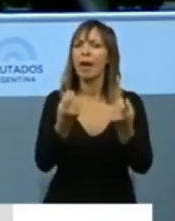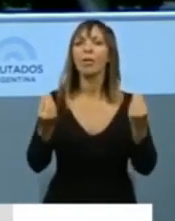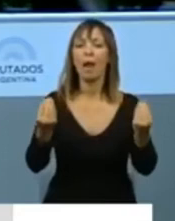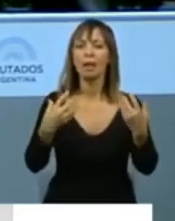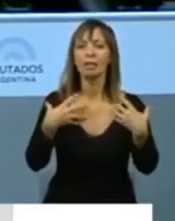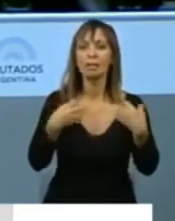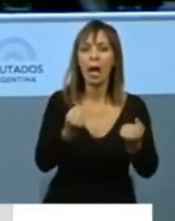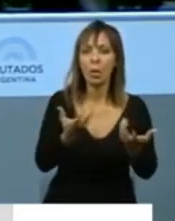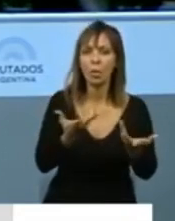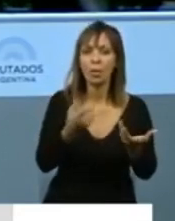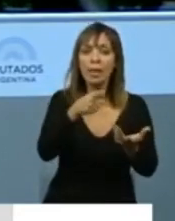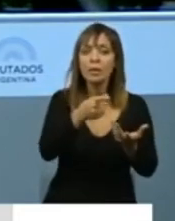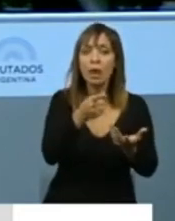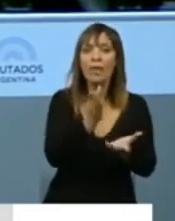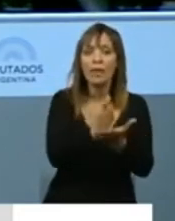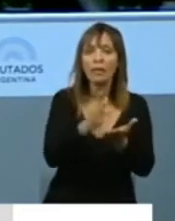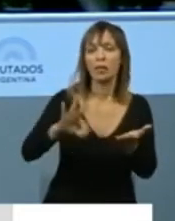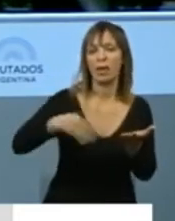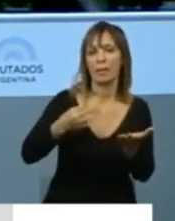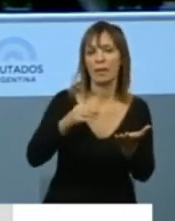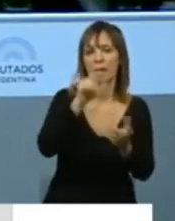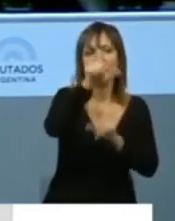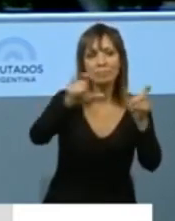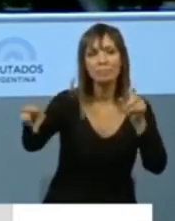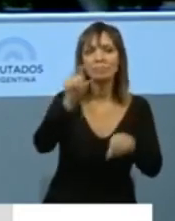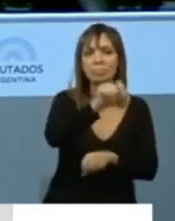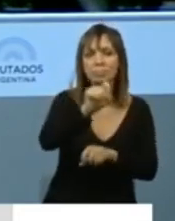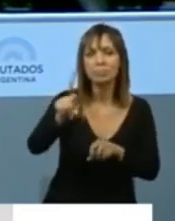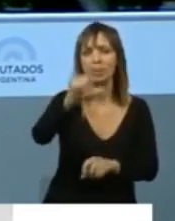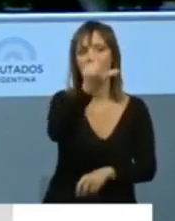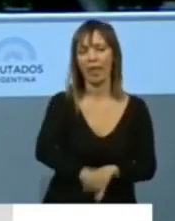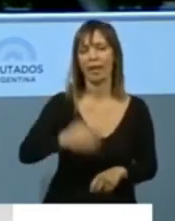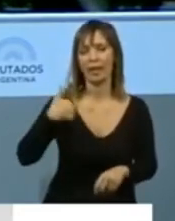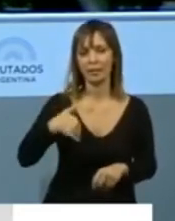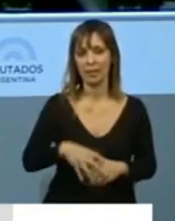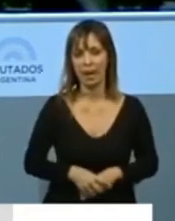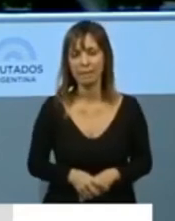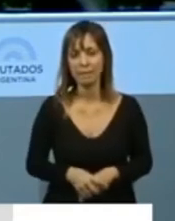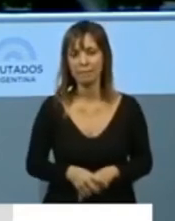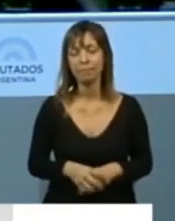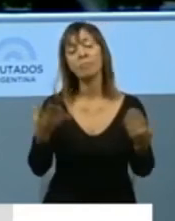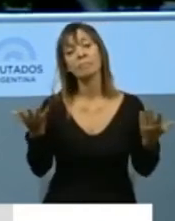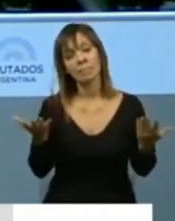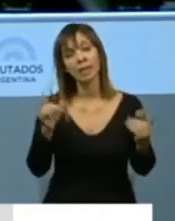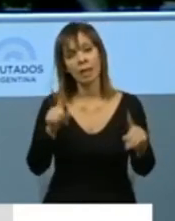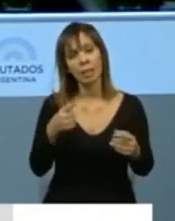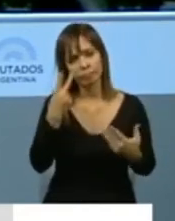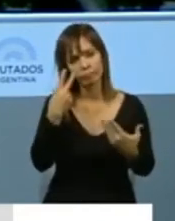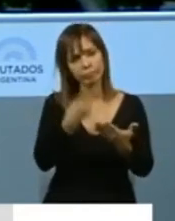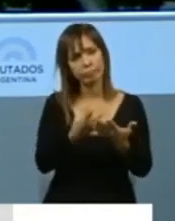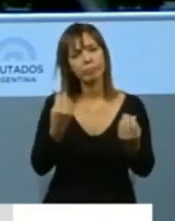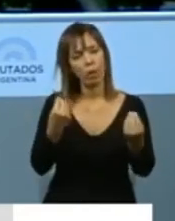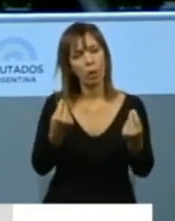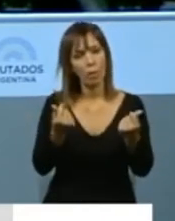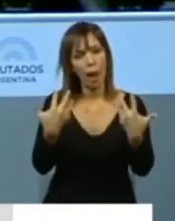derecho a la vida para cada uno de los argentinos y argentinas. Por supuesto, en esto también reconocer el esfuerzo que está